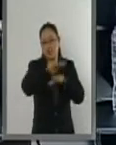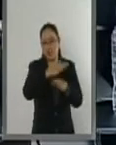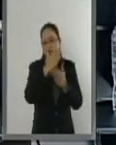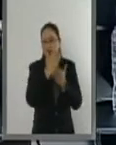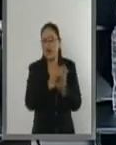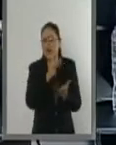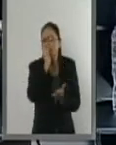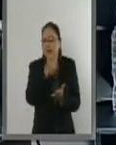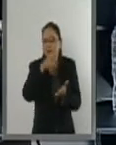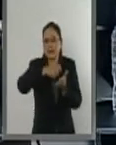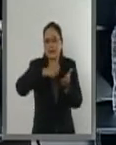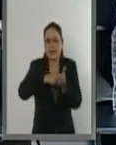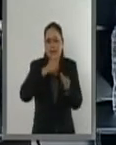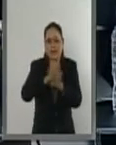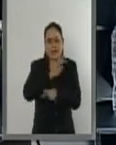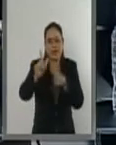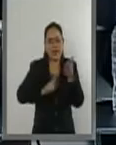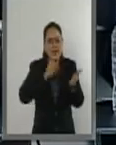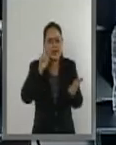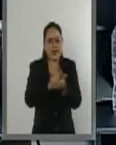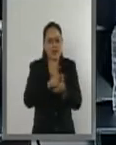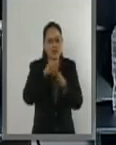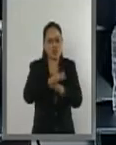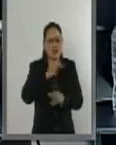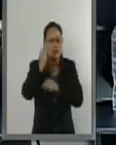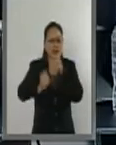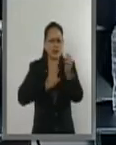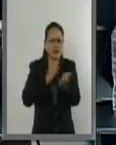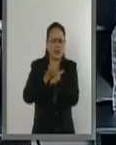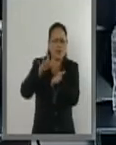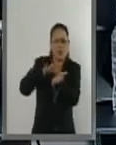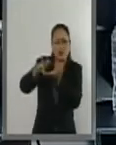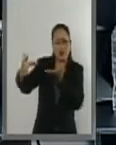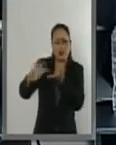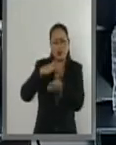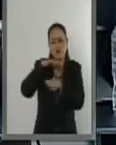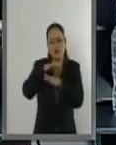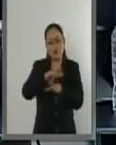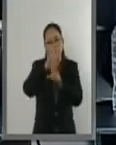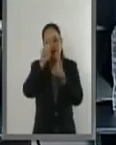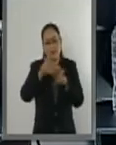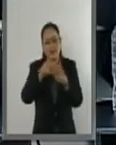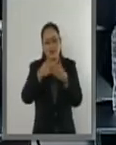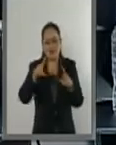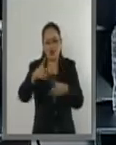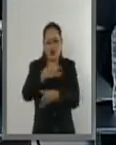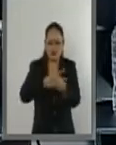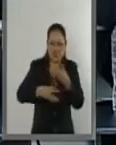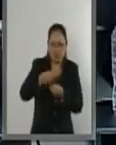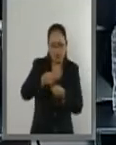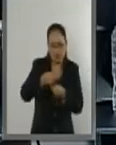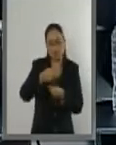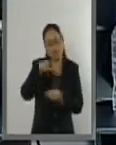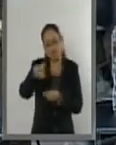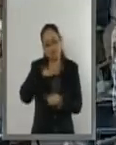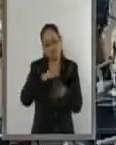por el que se reforma la Ley de Cooperación Internacional para el Desarrollo en Materia de Desarrollo Sostenible.